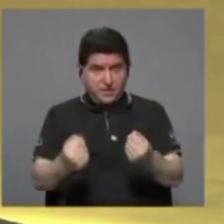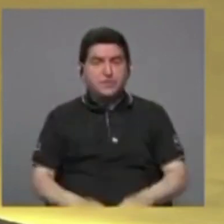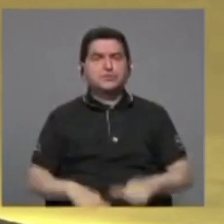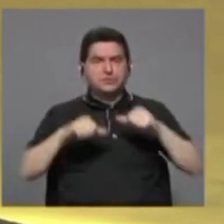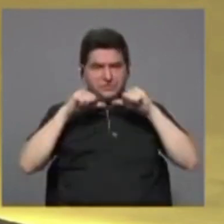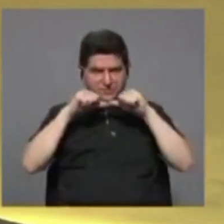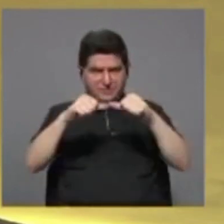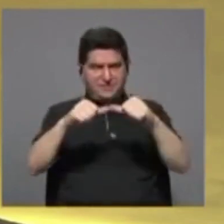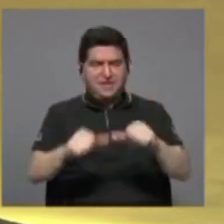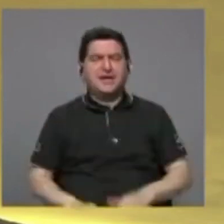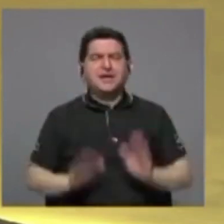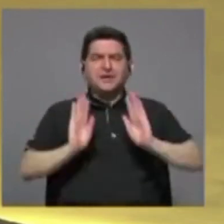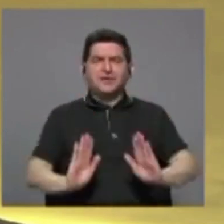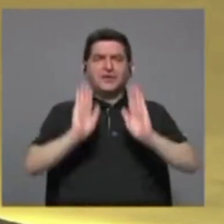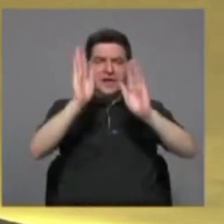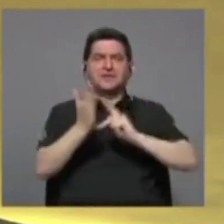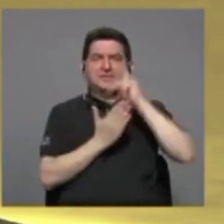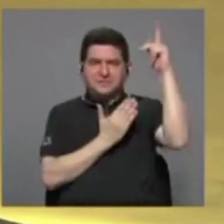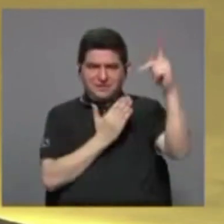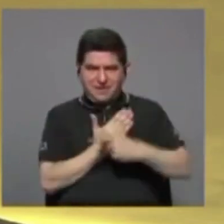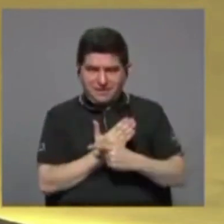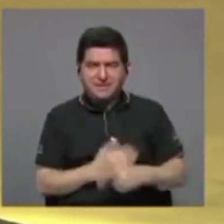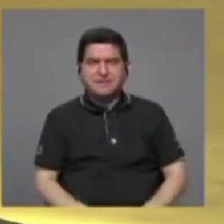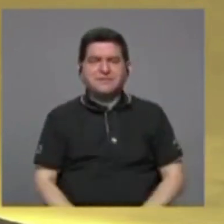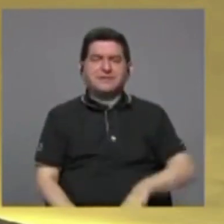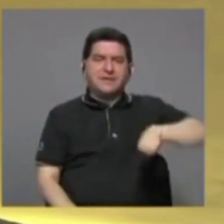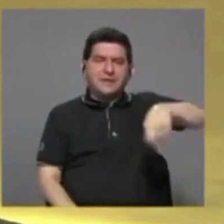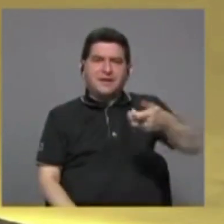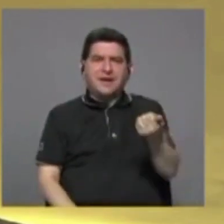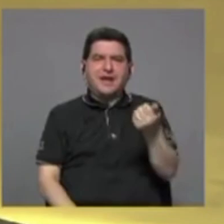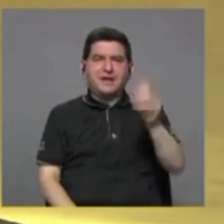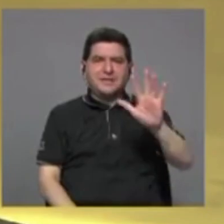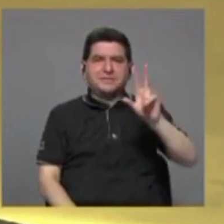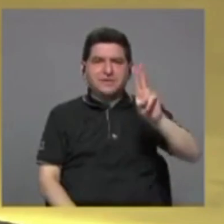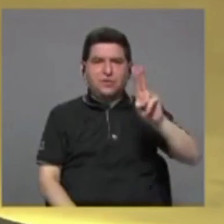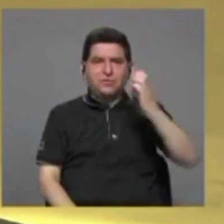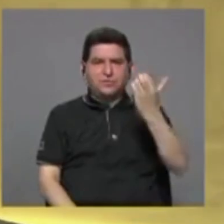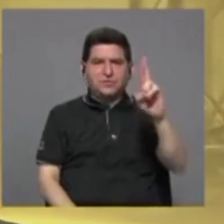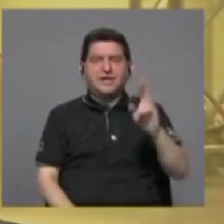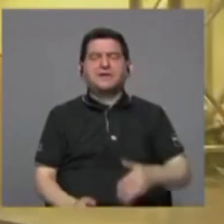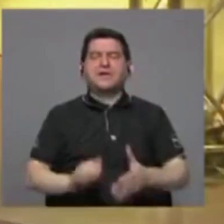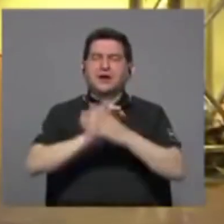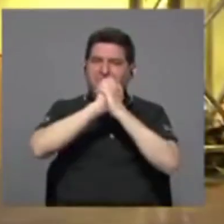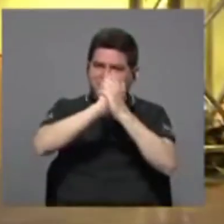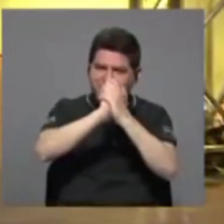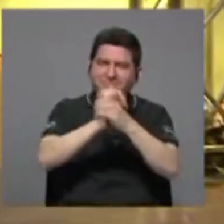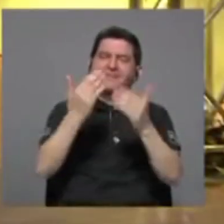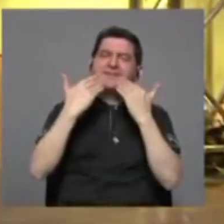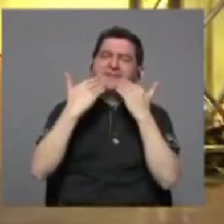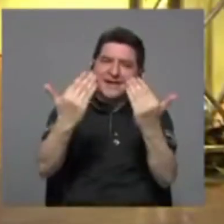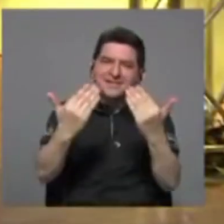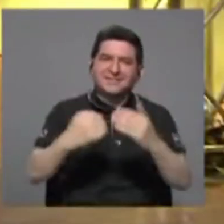continúen con los espléndidos programas de 15 UCR. Felicitaciones, y gracias.